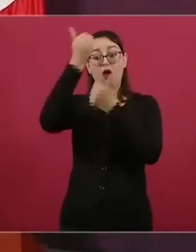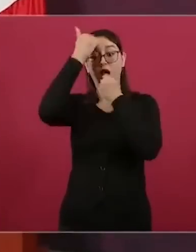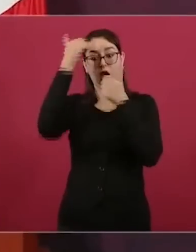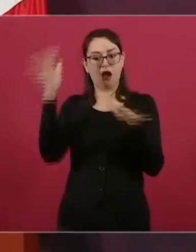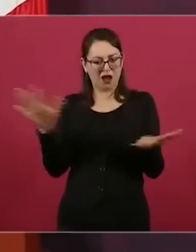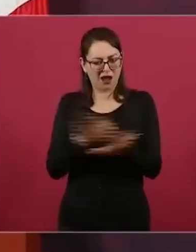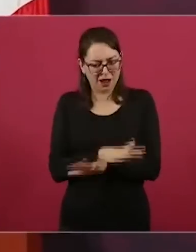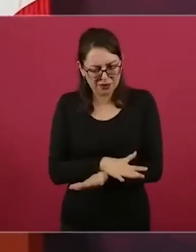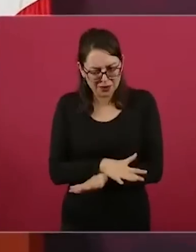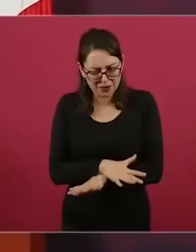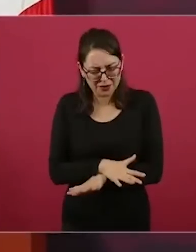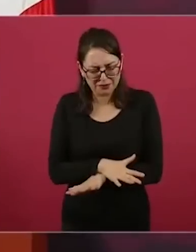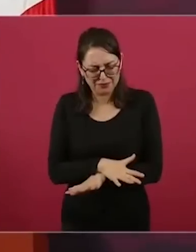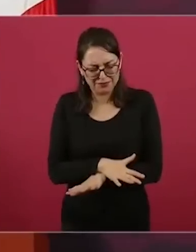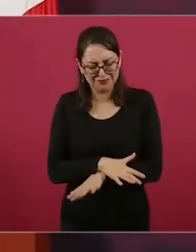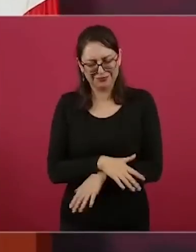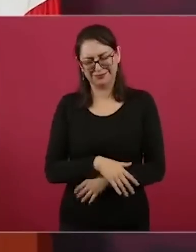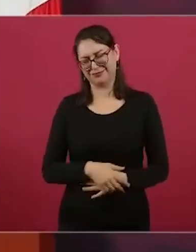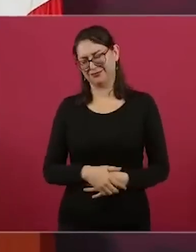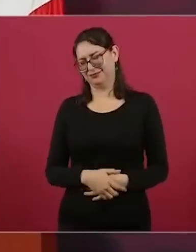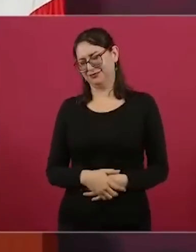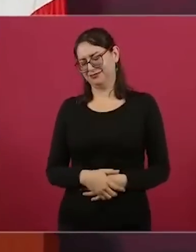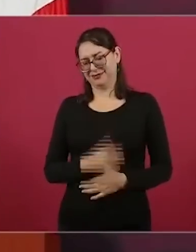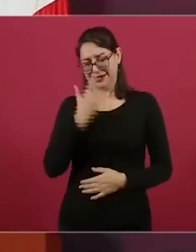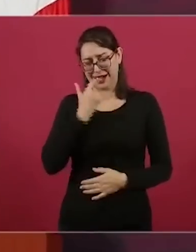de forma de pensar,